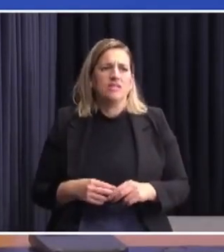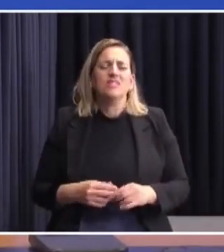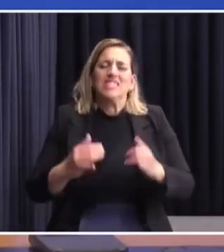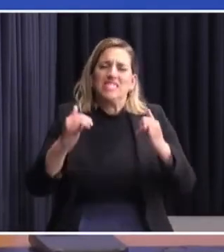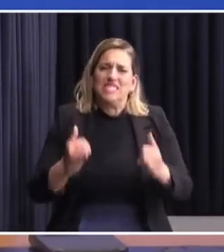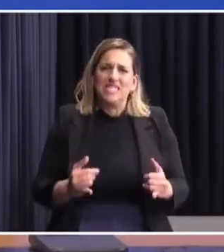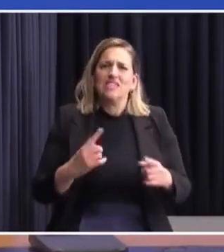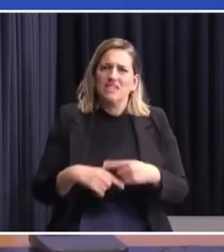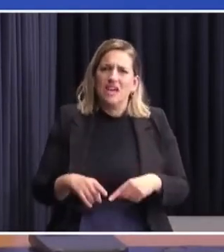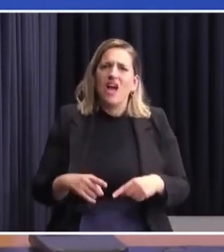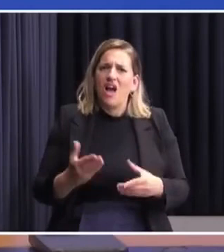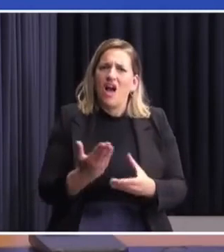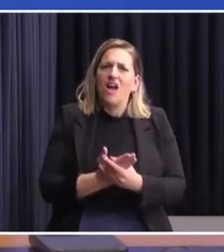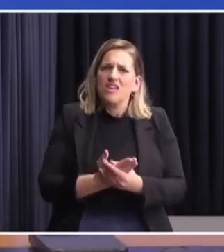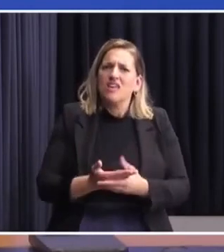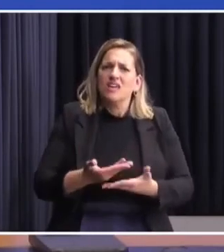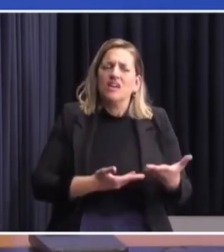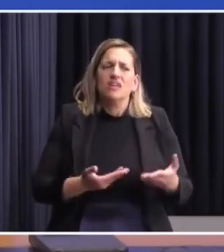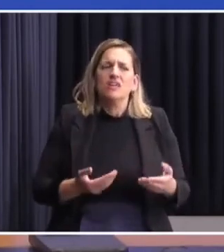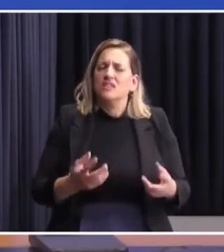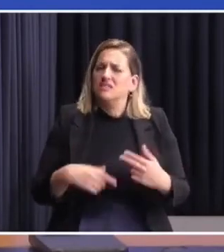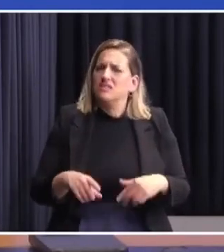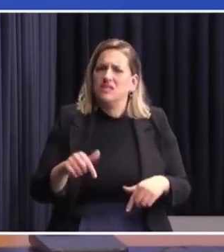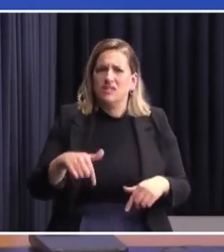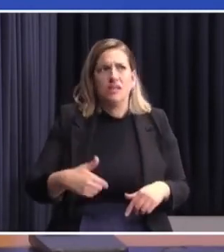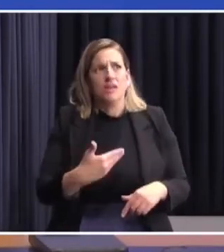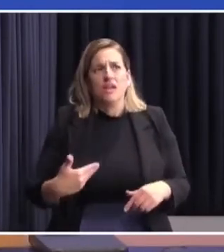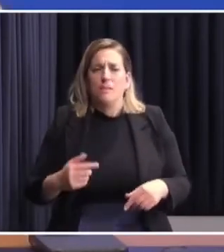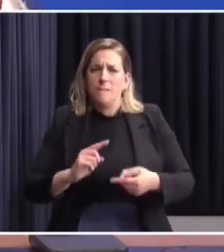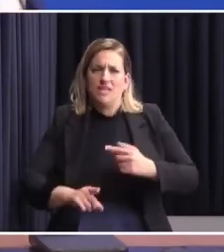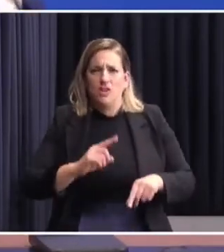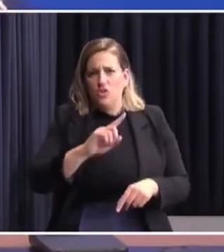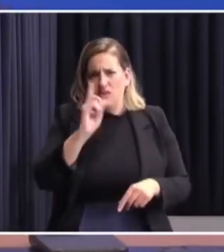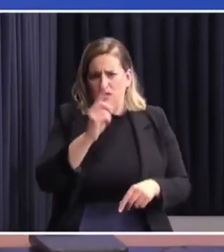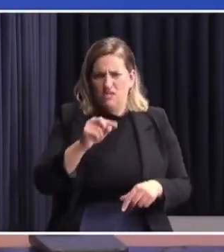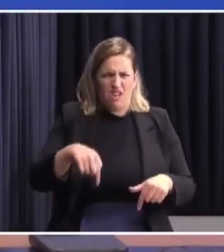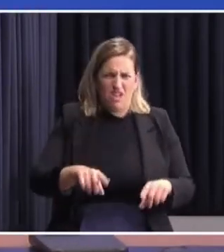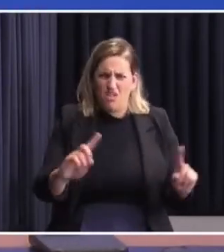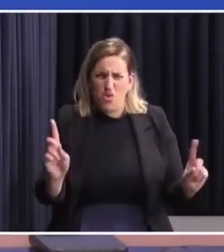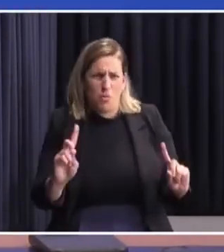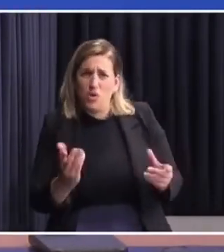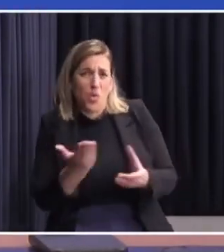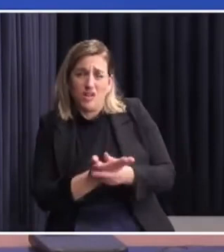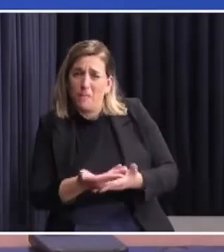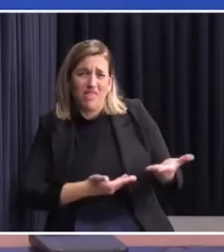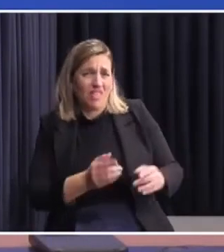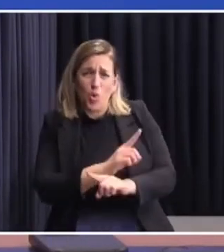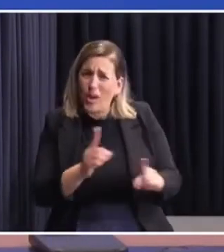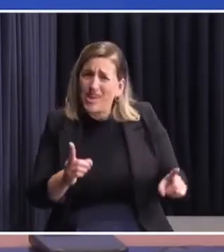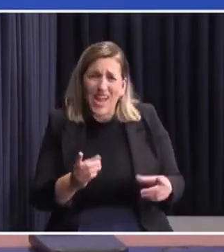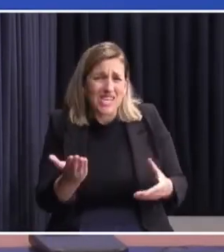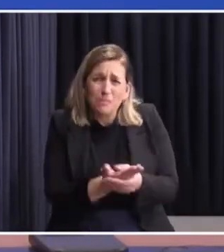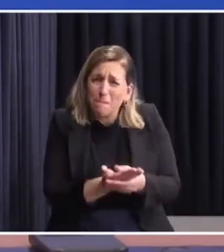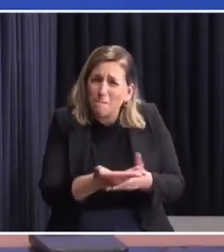Si efectivamente había parte de un expediente de Cancillería en Presidencia. No, no, no porque no era parte de un expediente. De hecho,